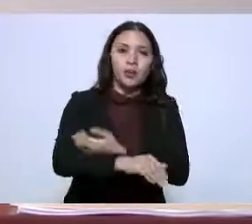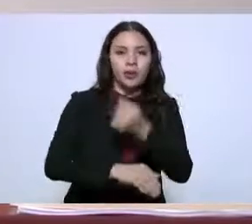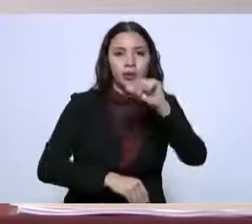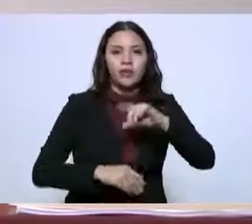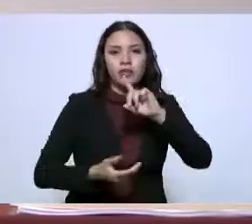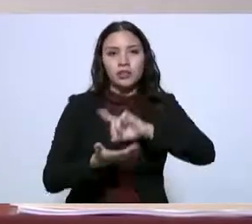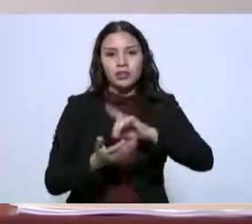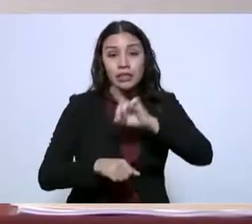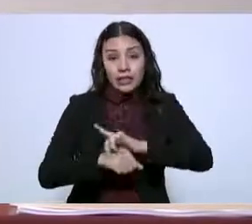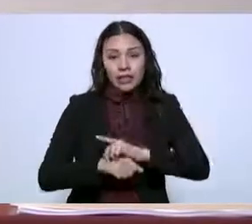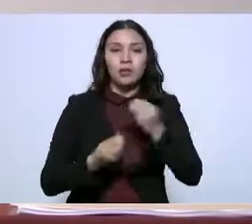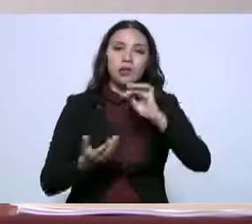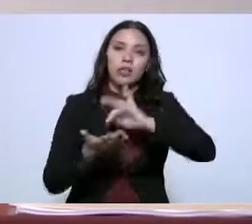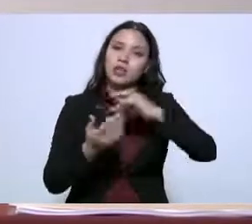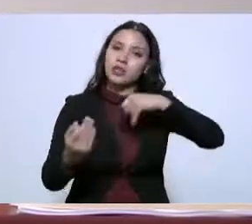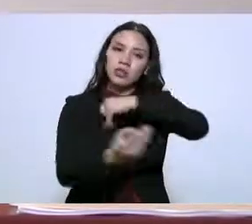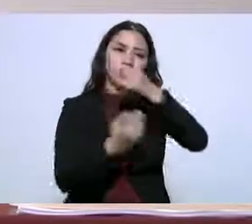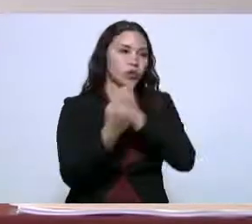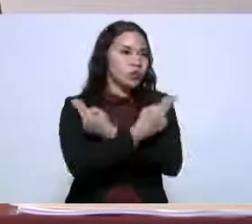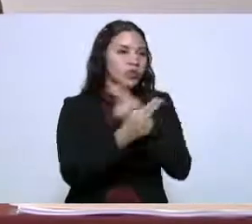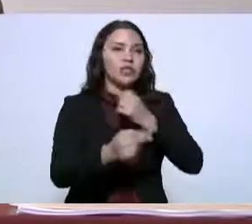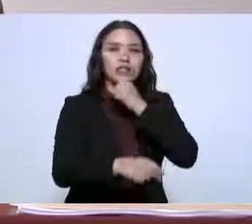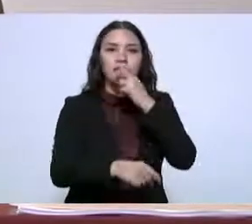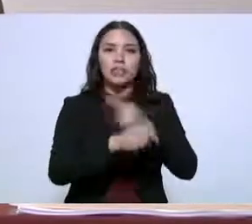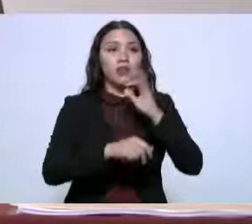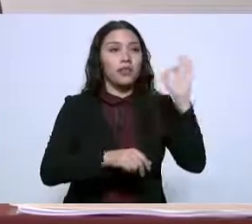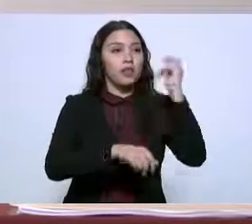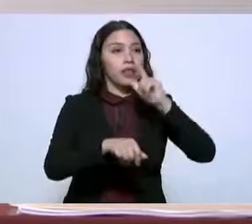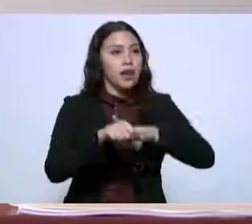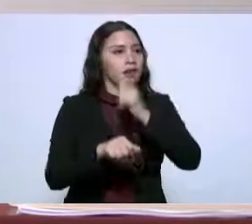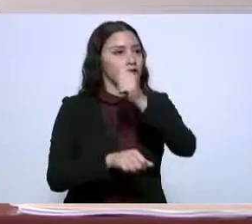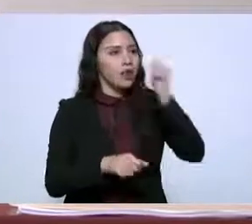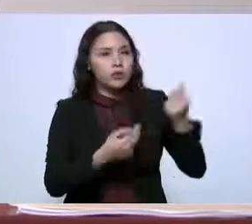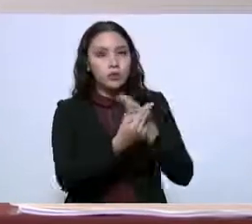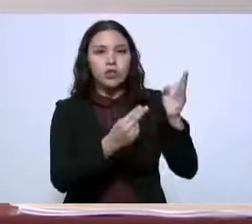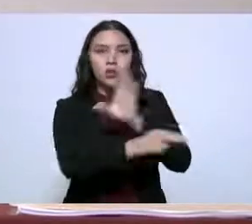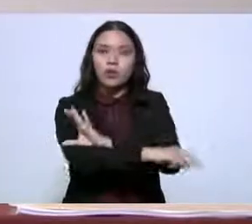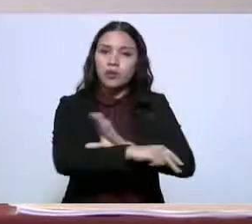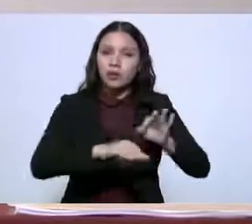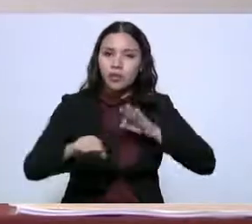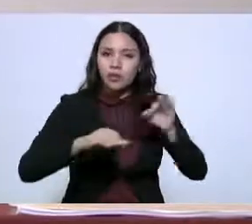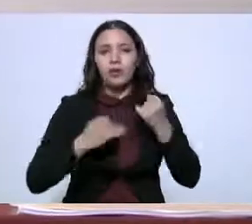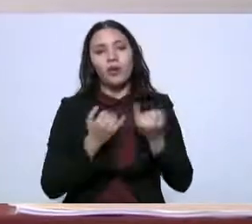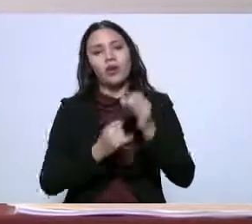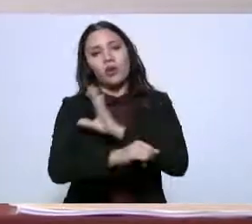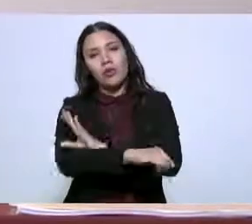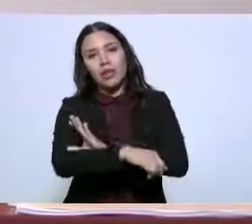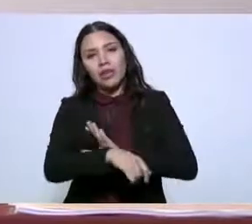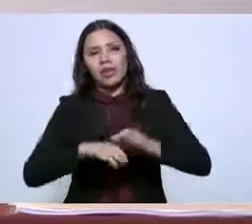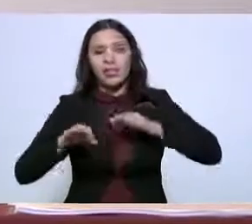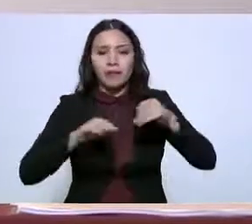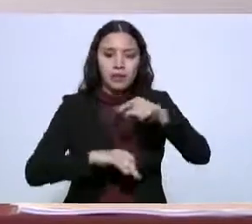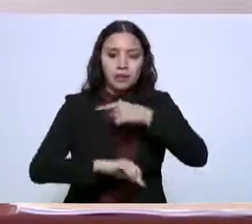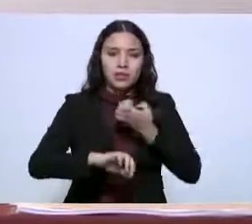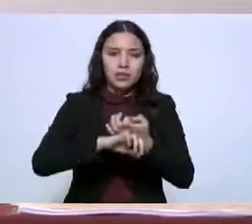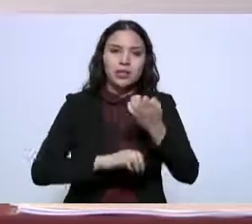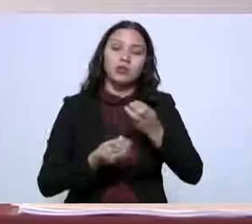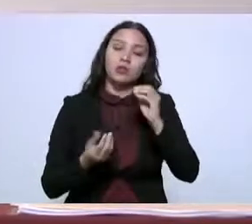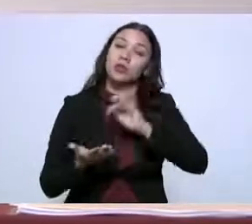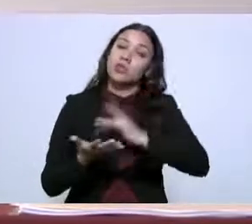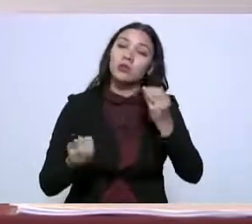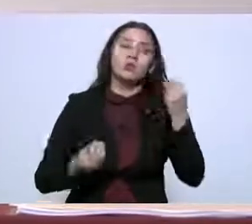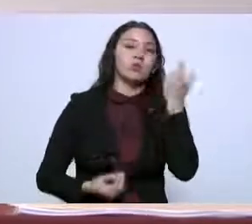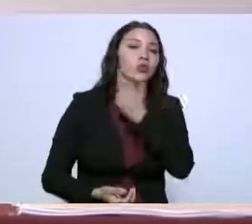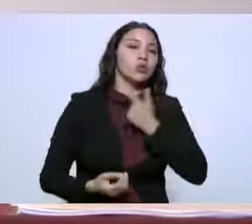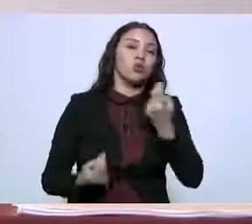gracias a todos los secretarios de gabinete a nivel federal a mis compañeros del gabinete en el estado nos sentimos muy complacidos